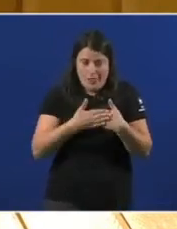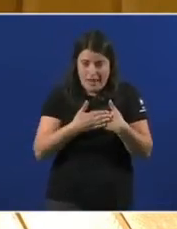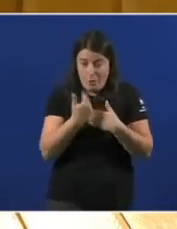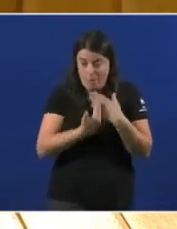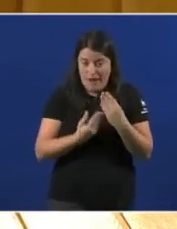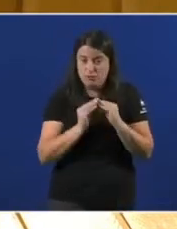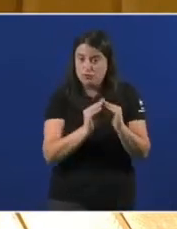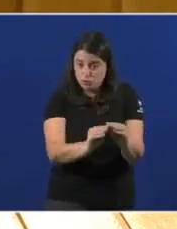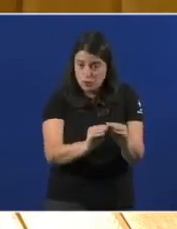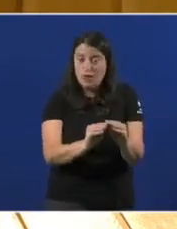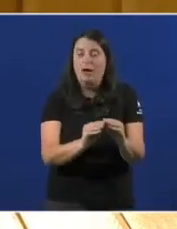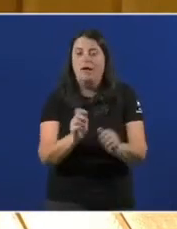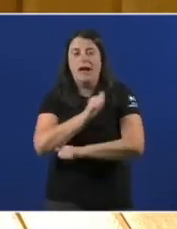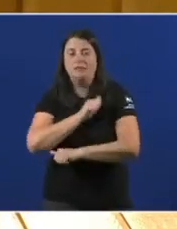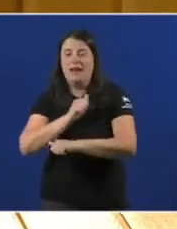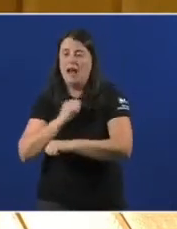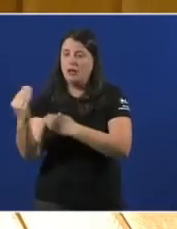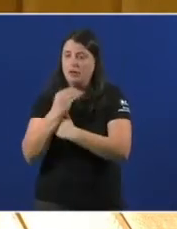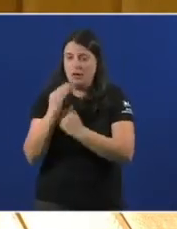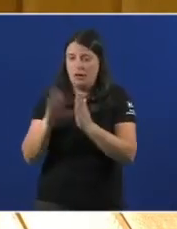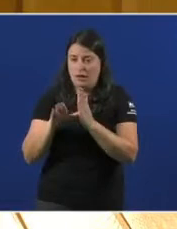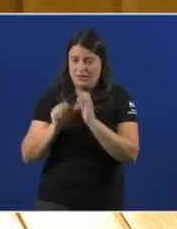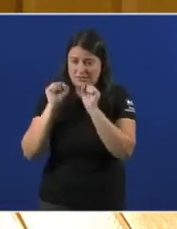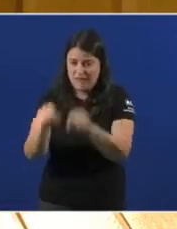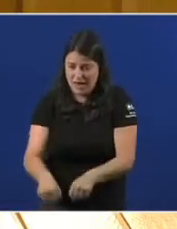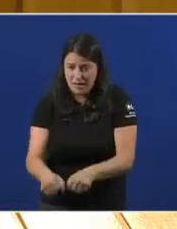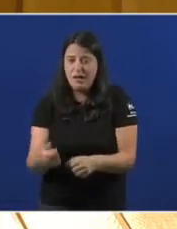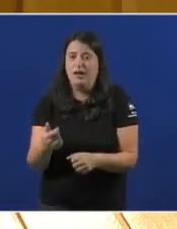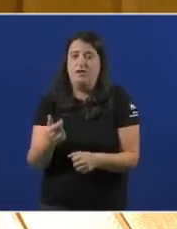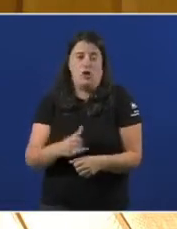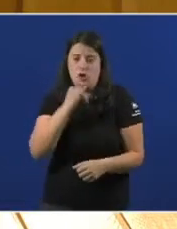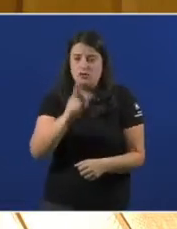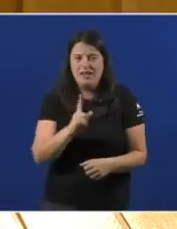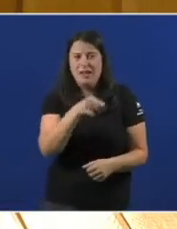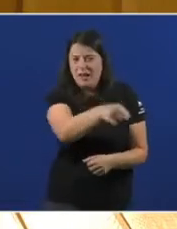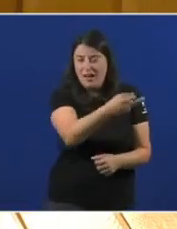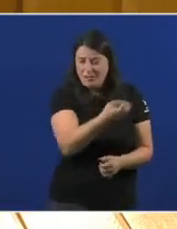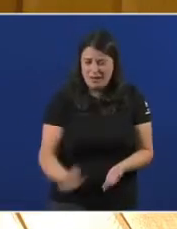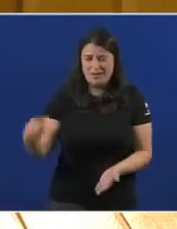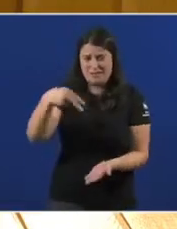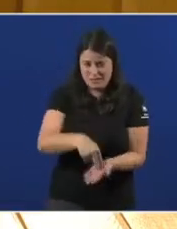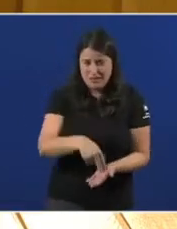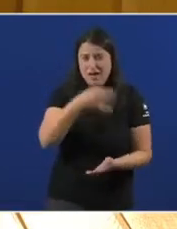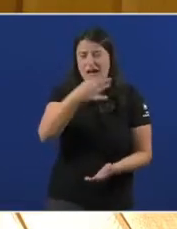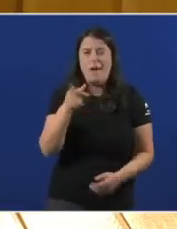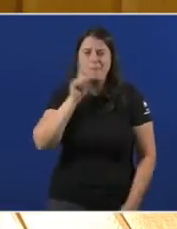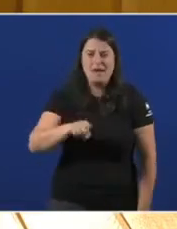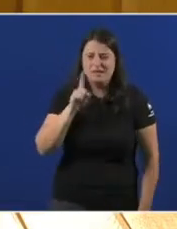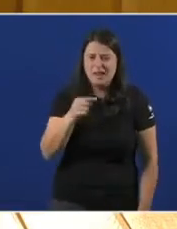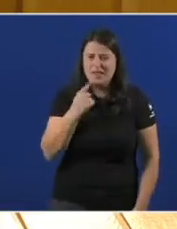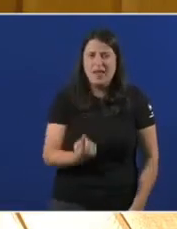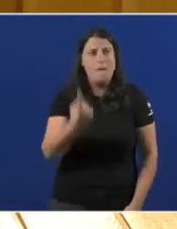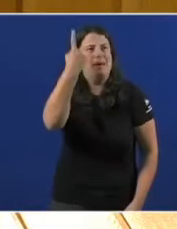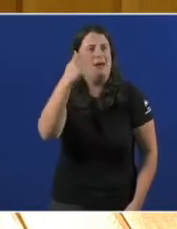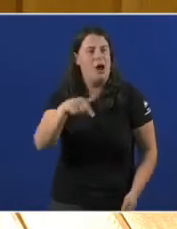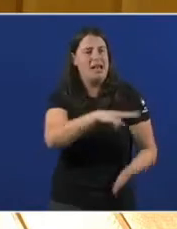esperaban por unhas axudas tardías e insuficientes. De verdade, como pode vir aquí a mentir decindo que foron os primeiros en